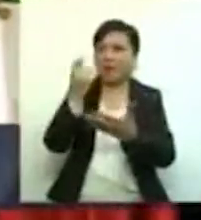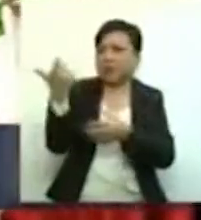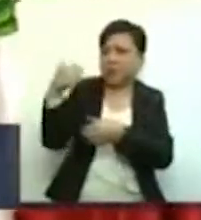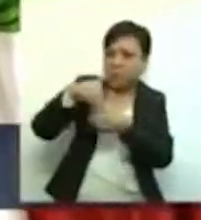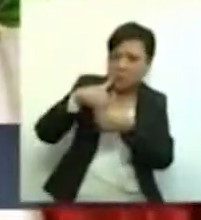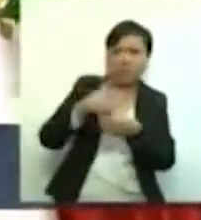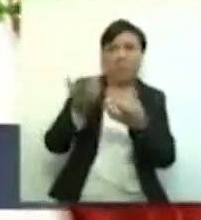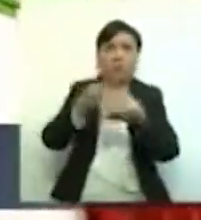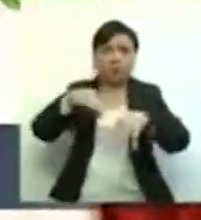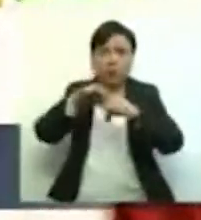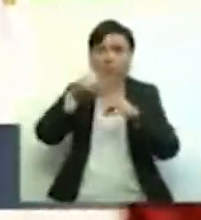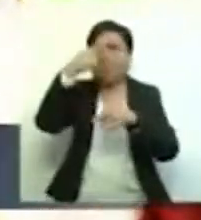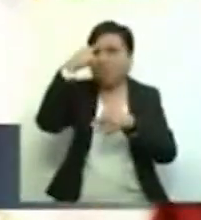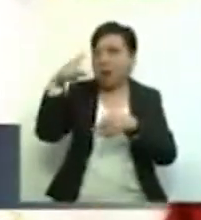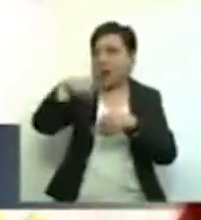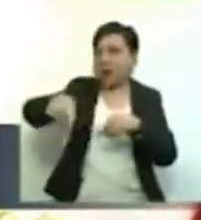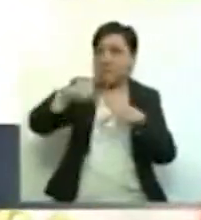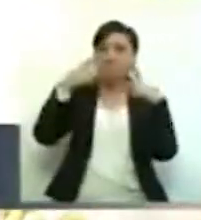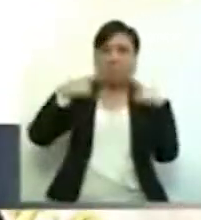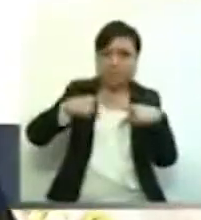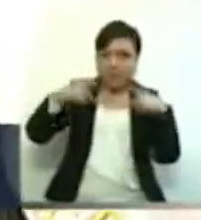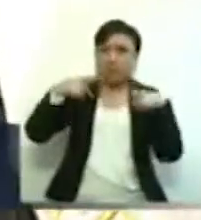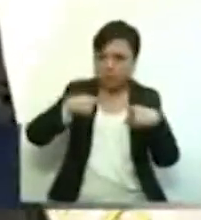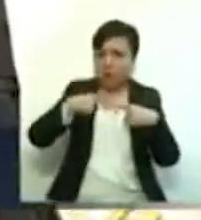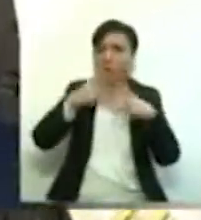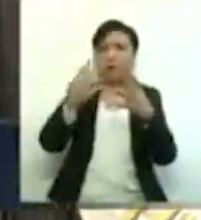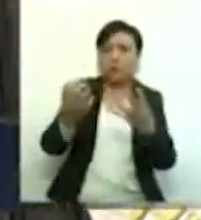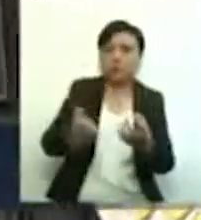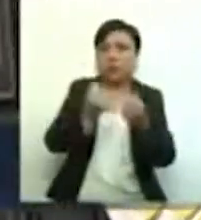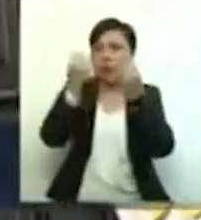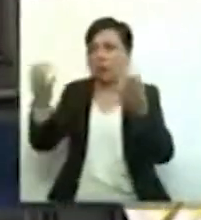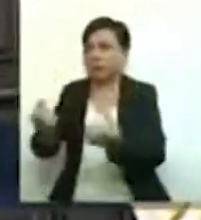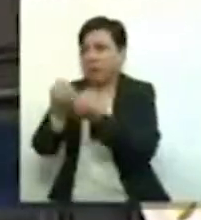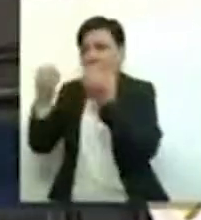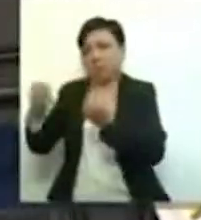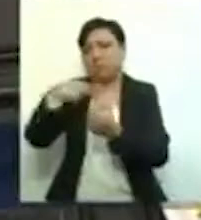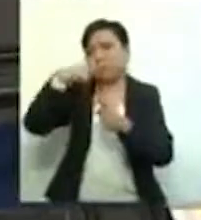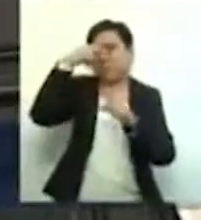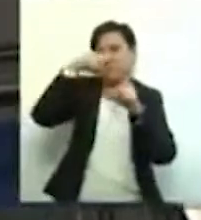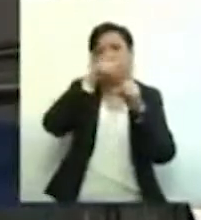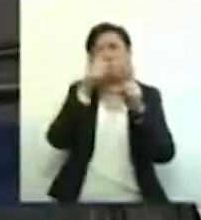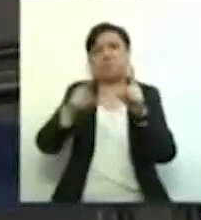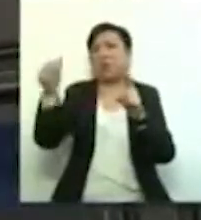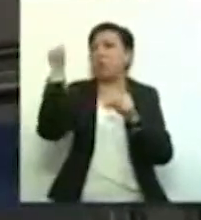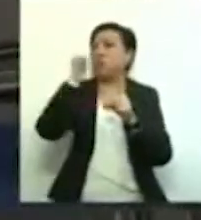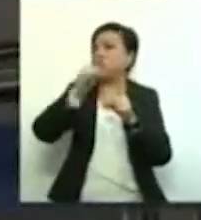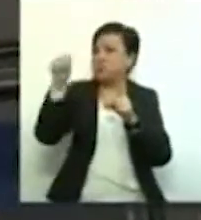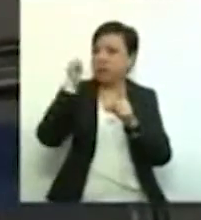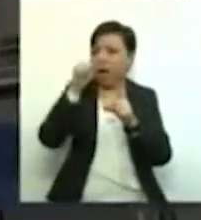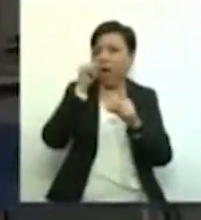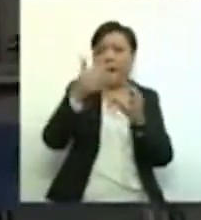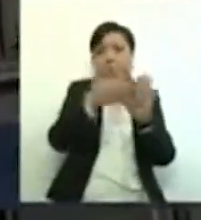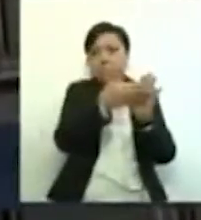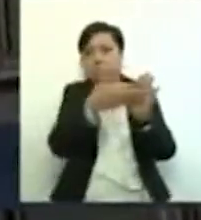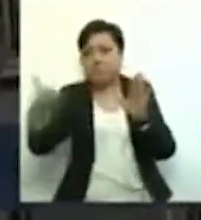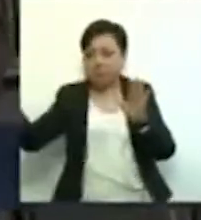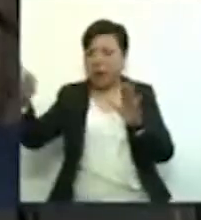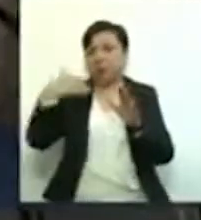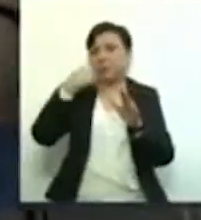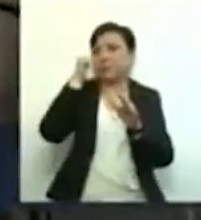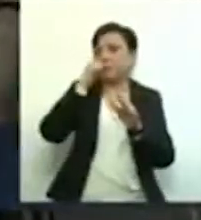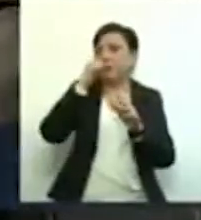fundamentales para salvar miles de vidas y generar bienestar social, pues en México se viven alrededor de 36 mil eventos naturales,